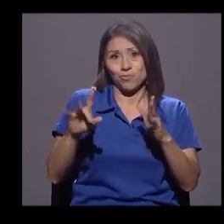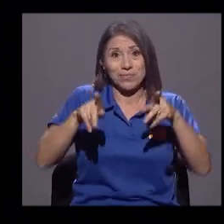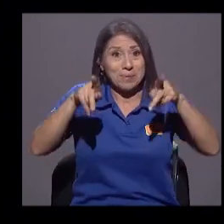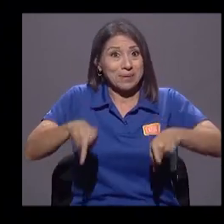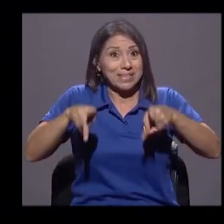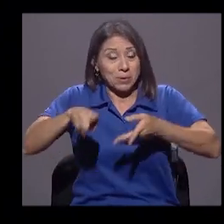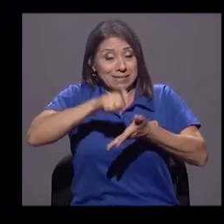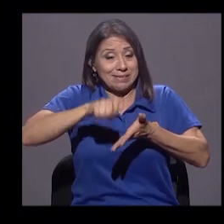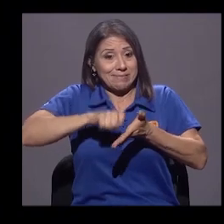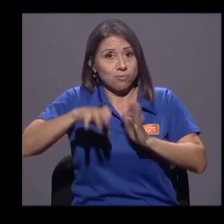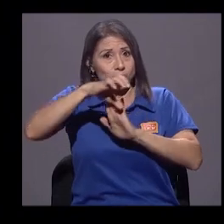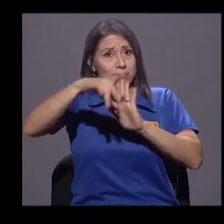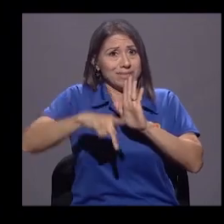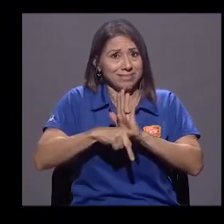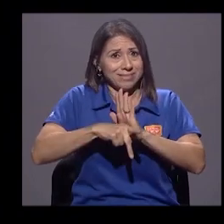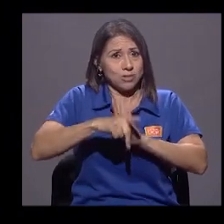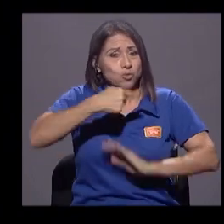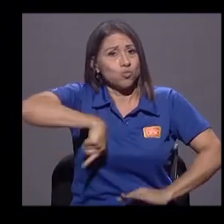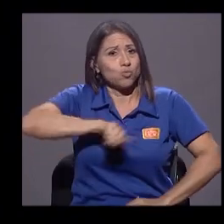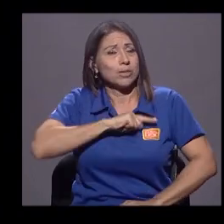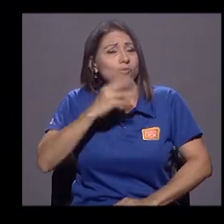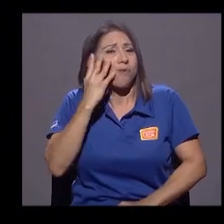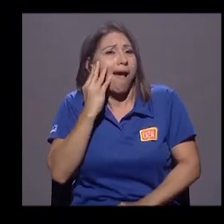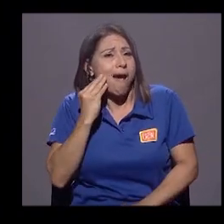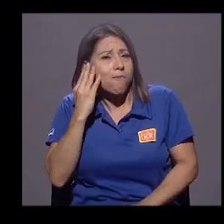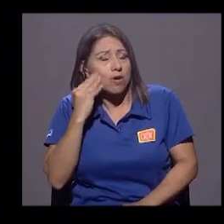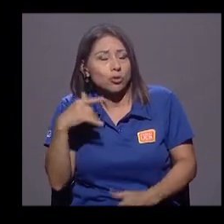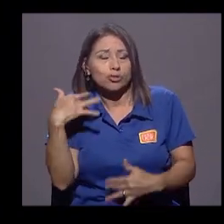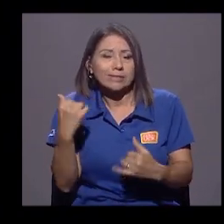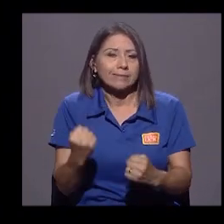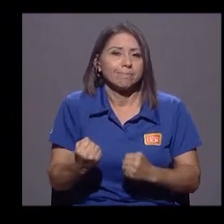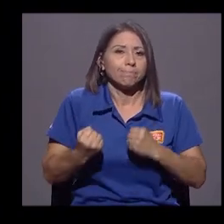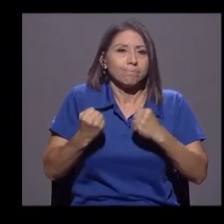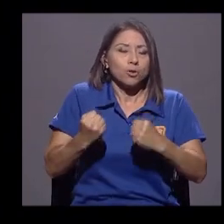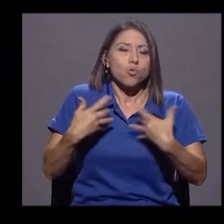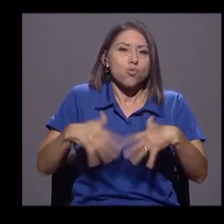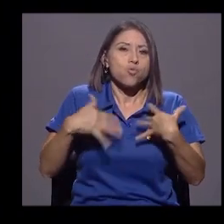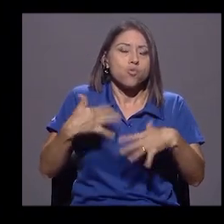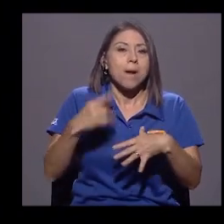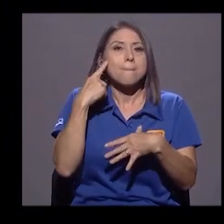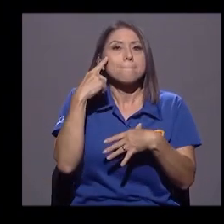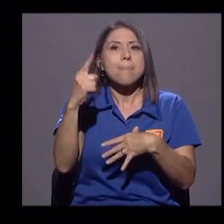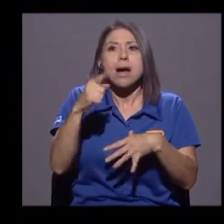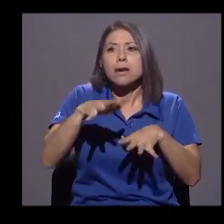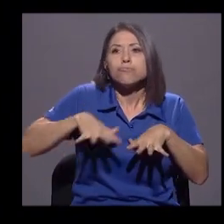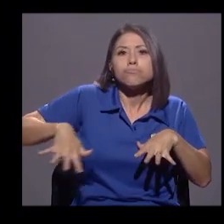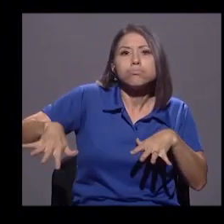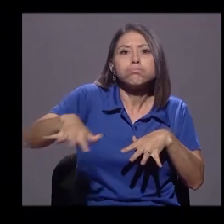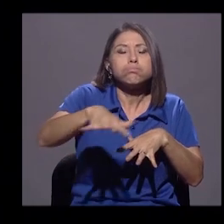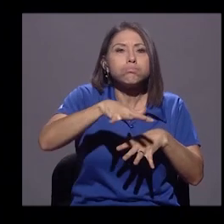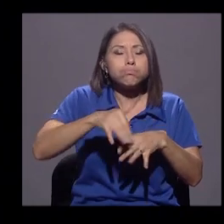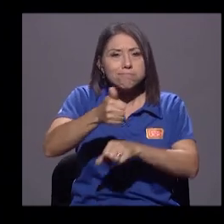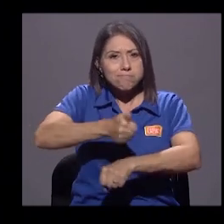abuelos, para diseñar una institucionalidad que no copiaba